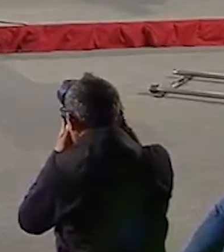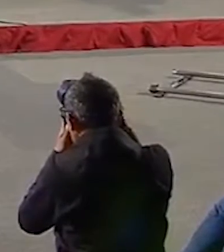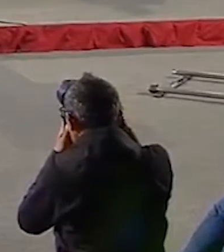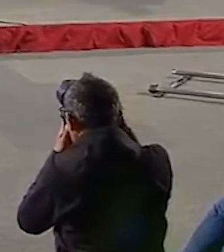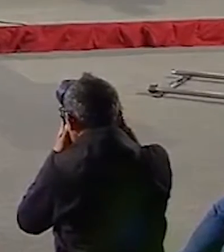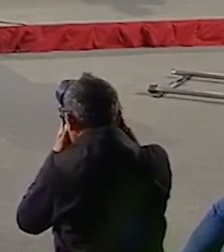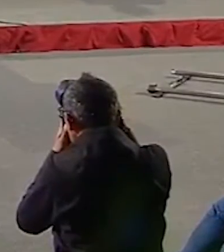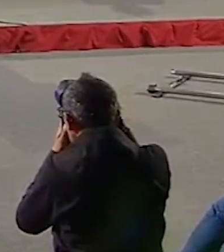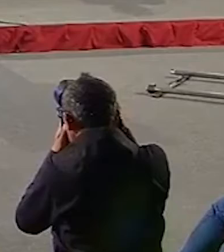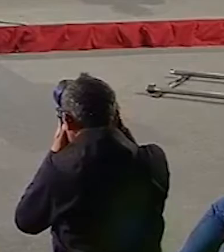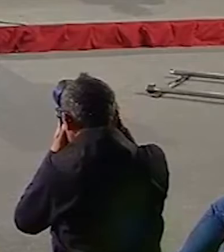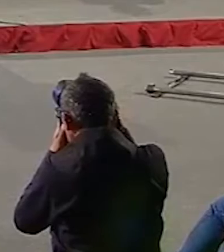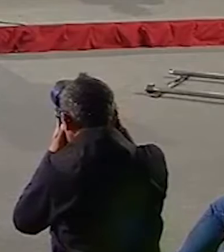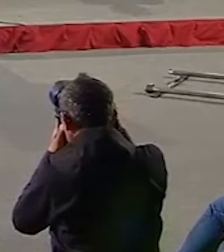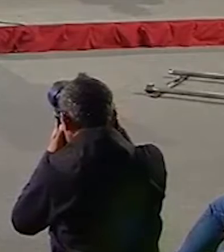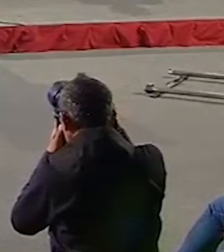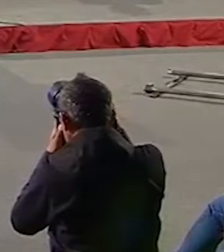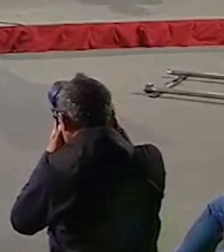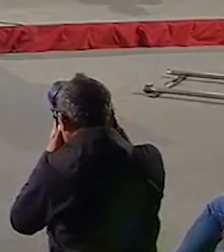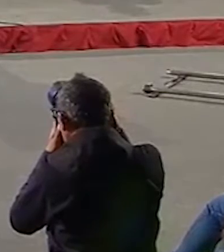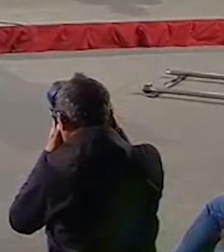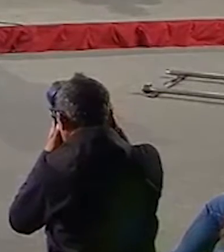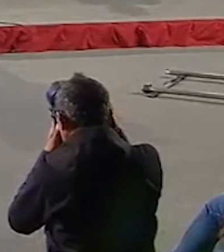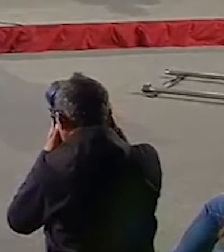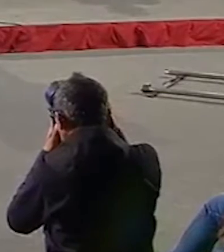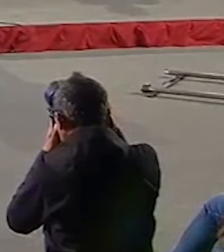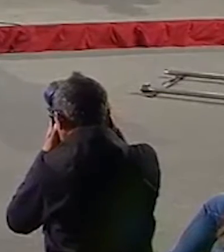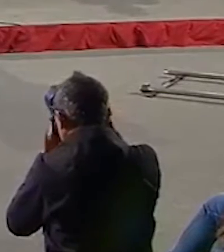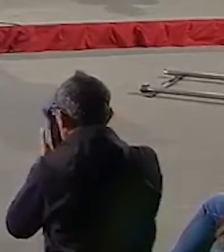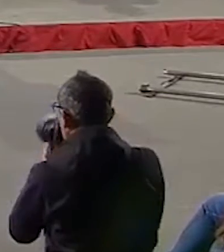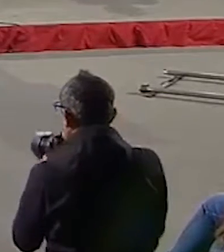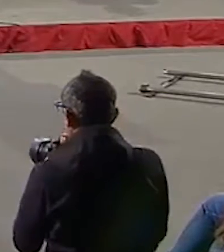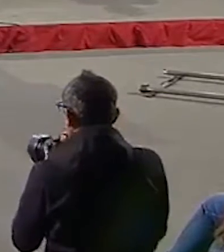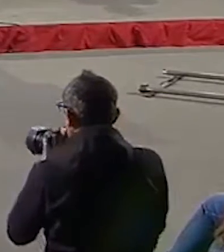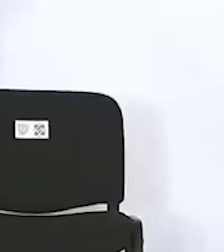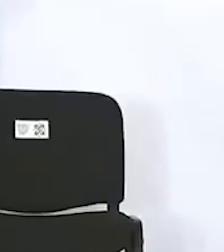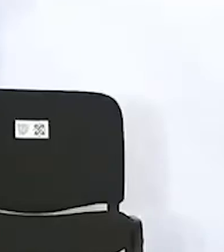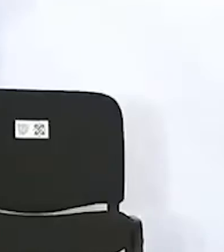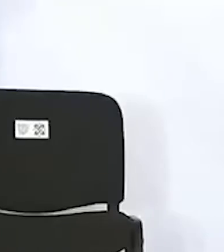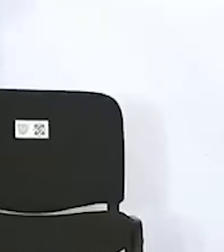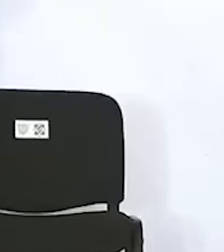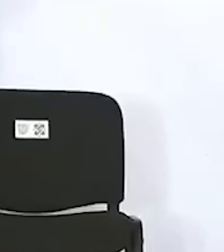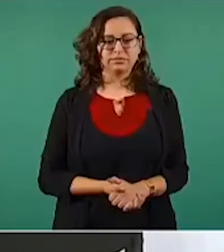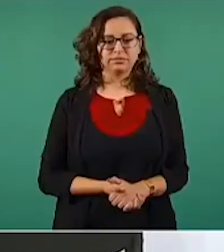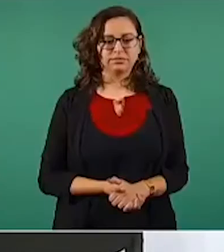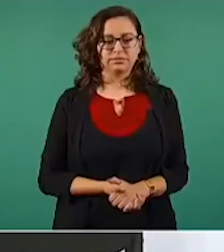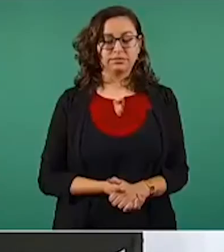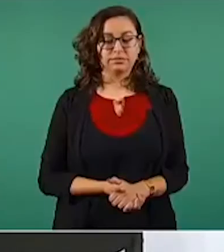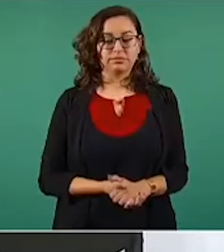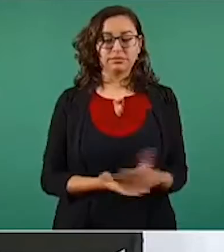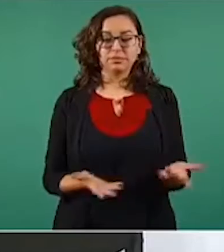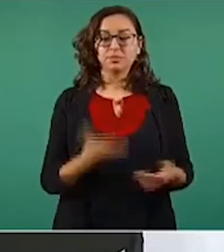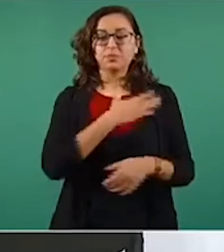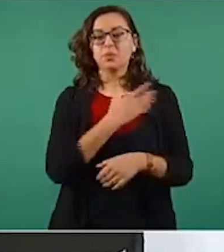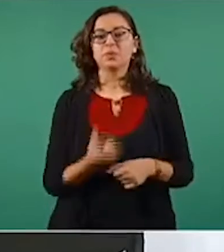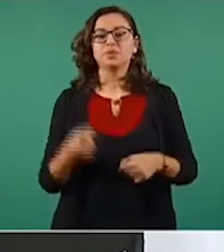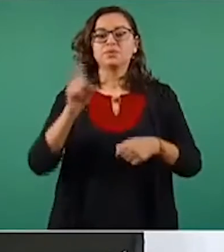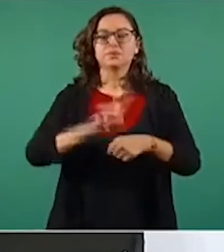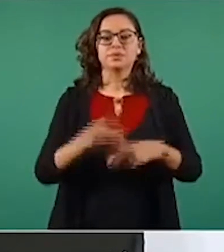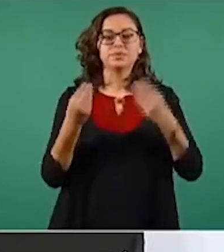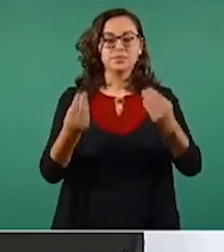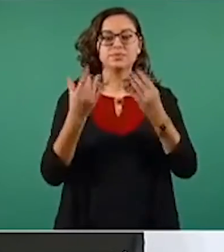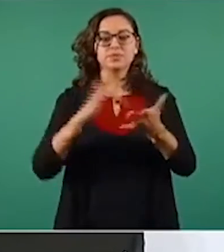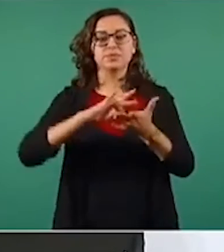primero que nada queremos agradecerle, estamos aquí en la Plaza Central de Iztapalapa con la alcaldesa Clara Brugada y todos los